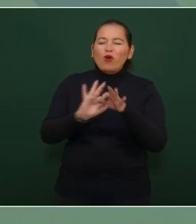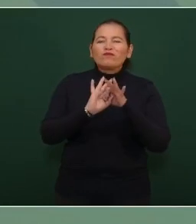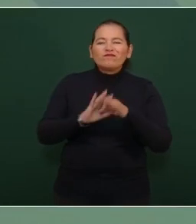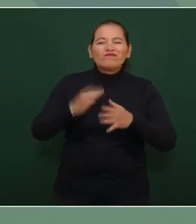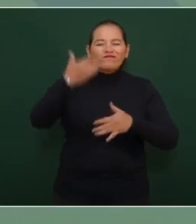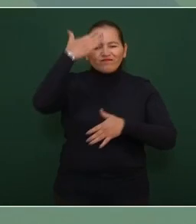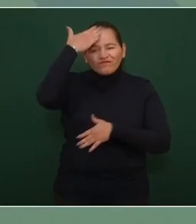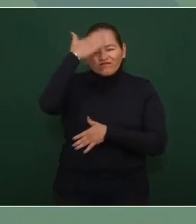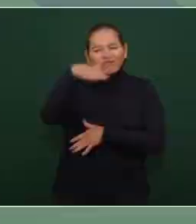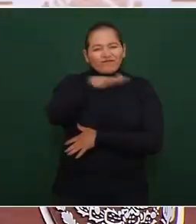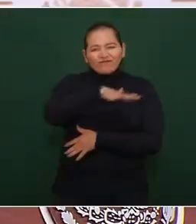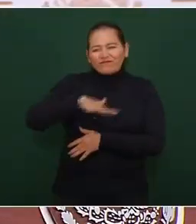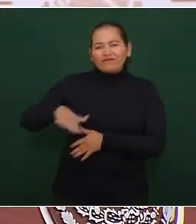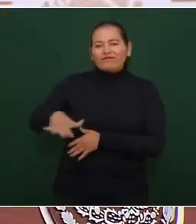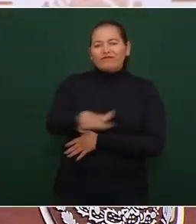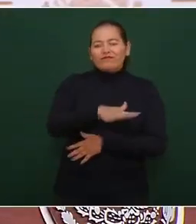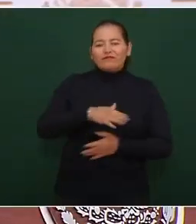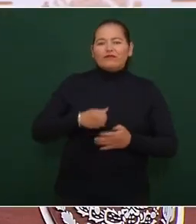cuando